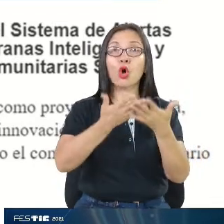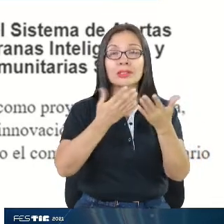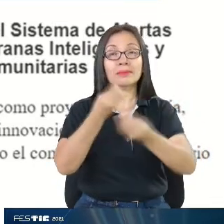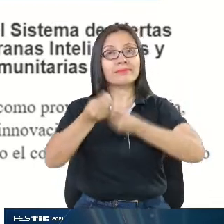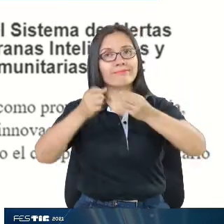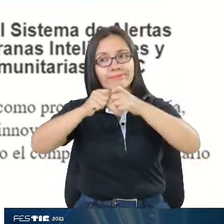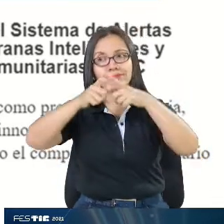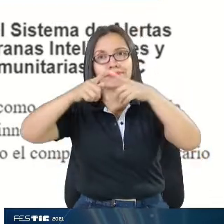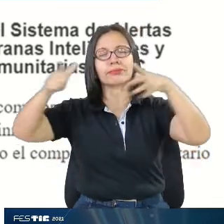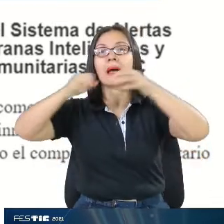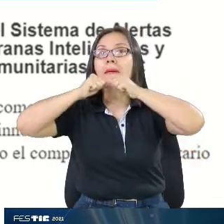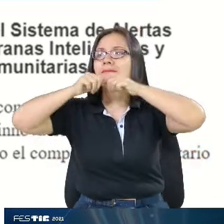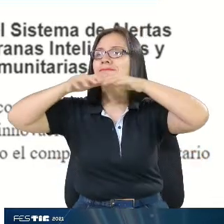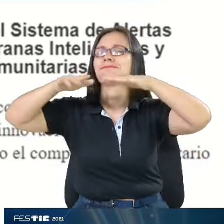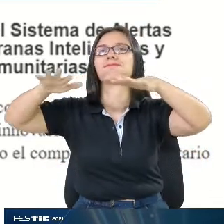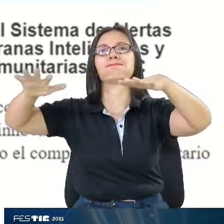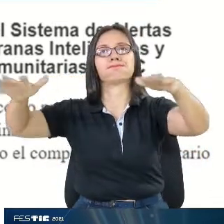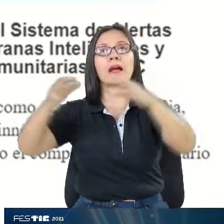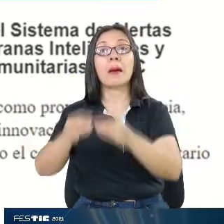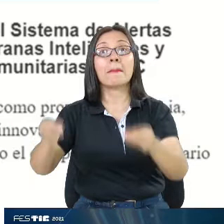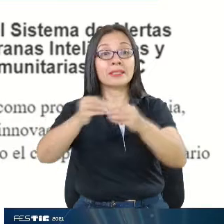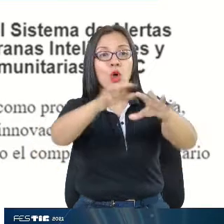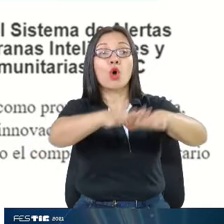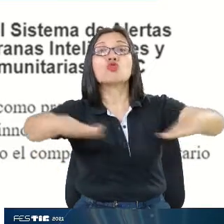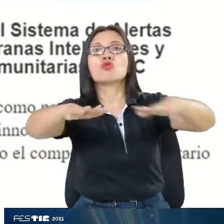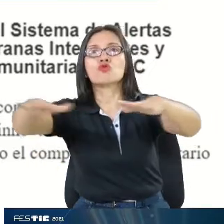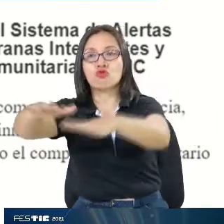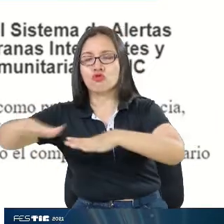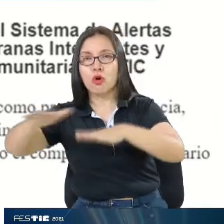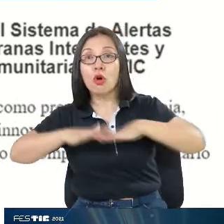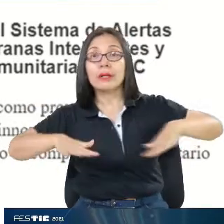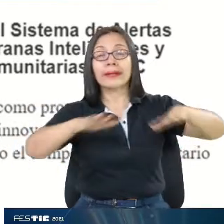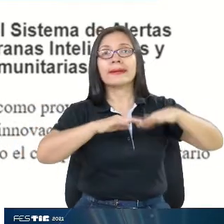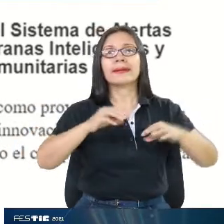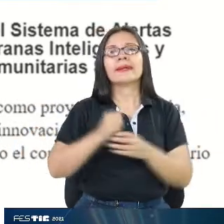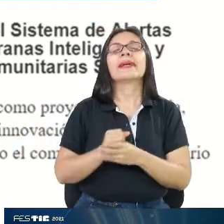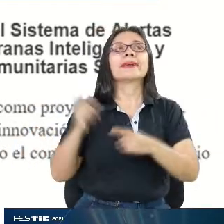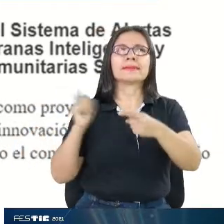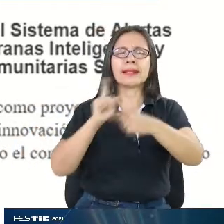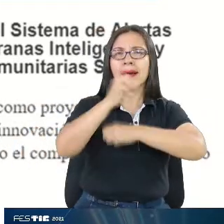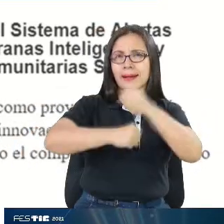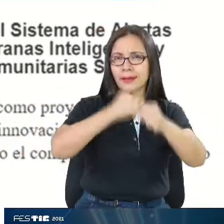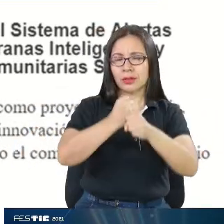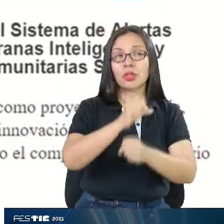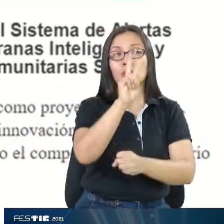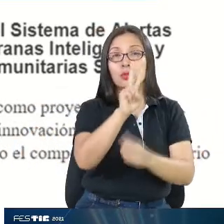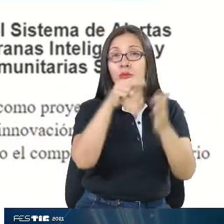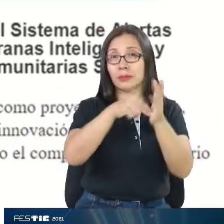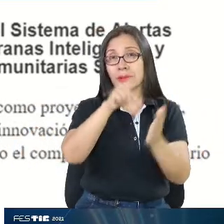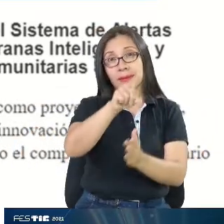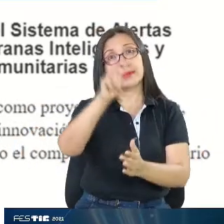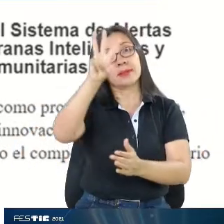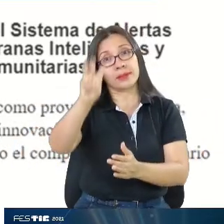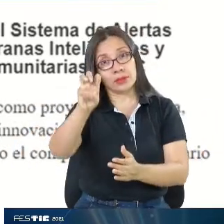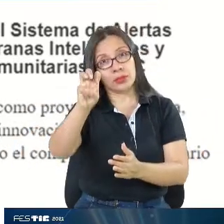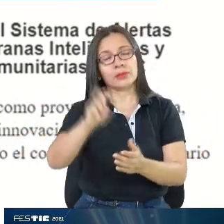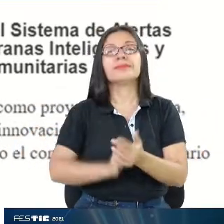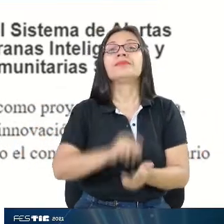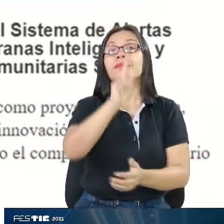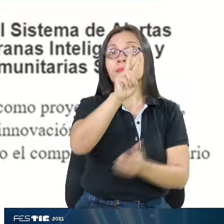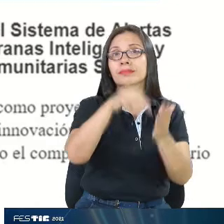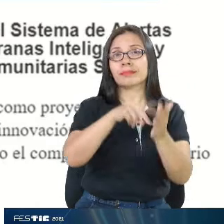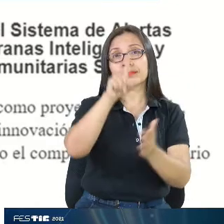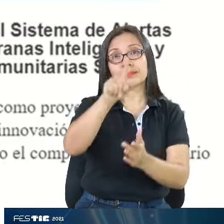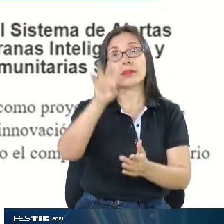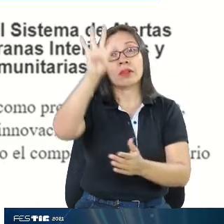diferentes escenarios de riesgo. Cabe mencionar que en el año 2018-2019 se realizó y se hizo el enfoque hacia el escenario